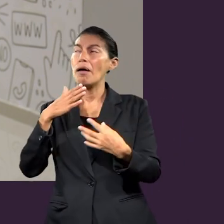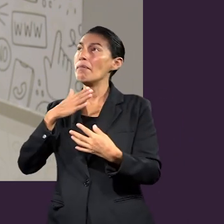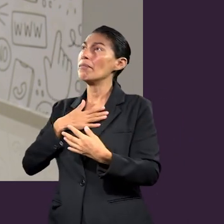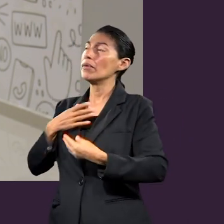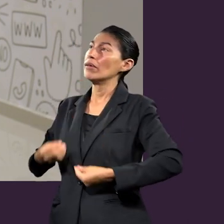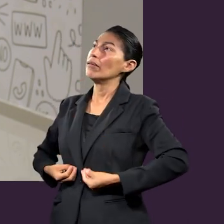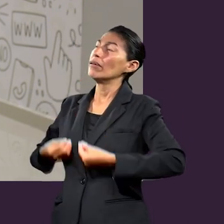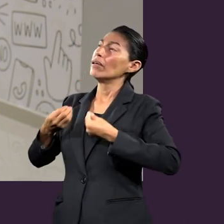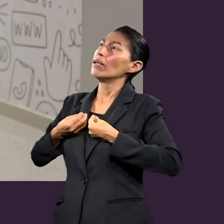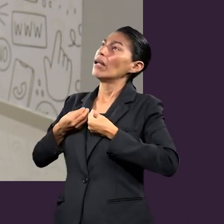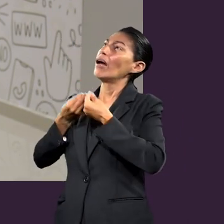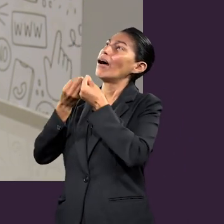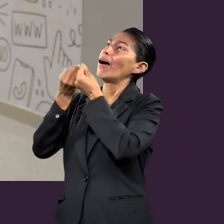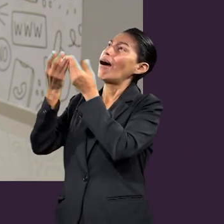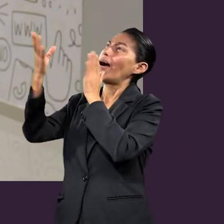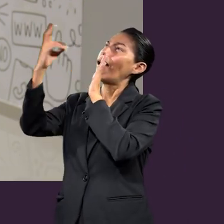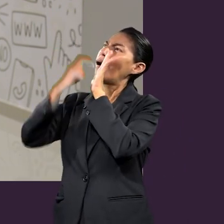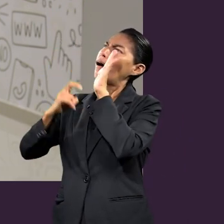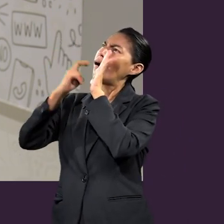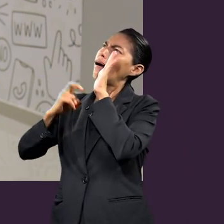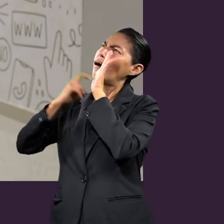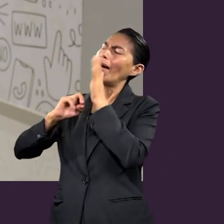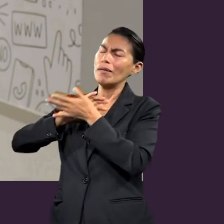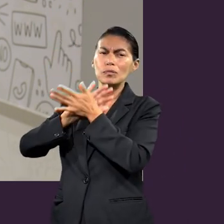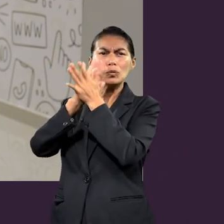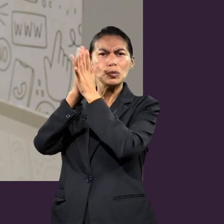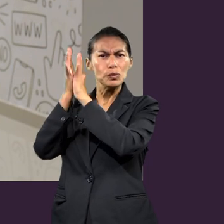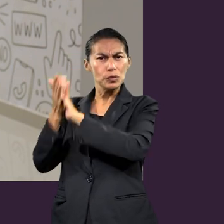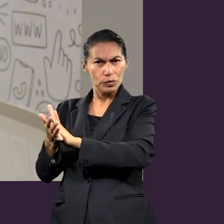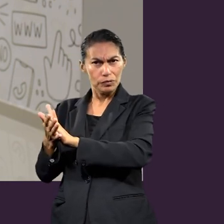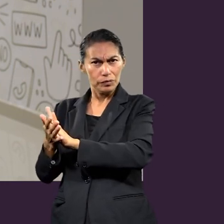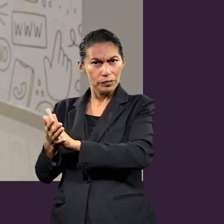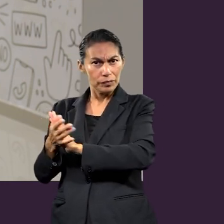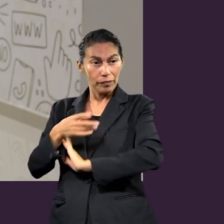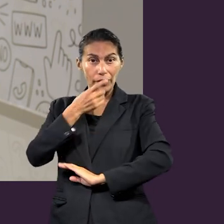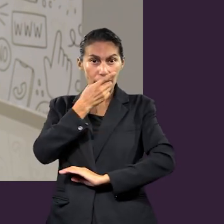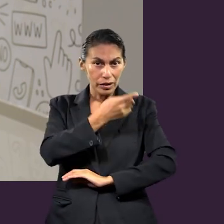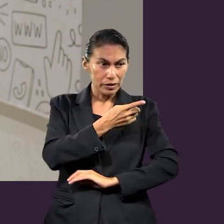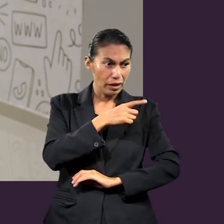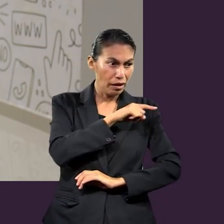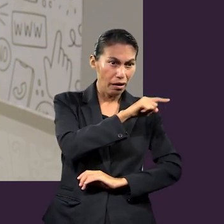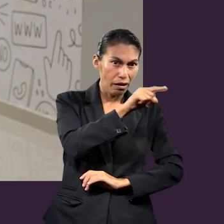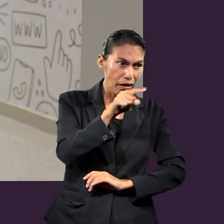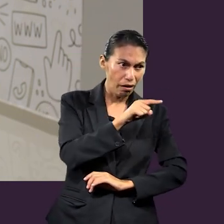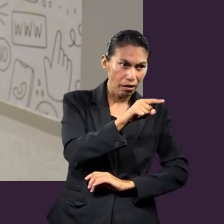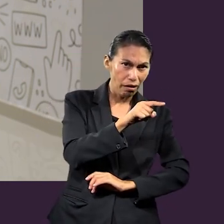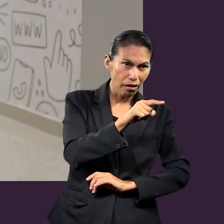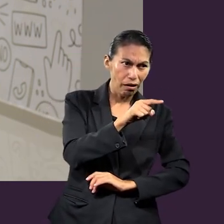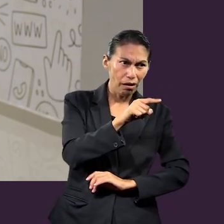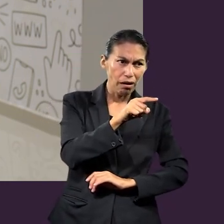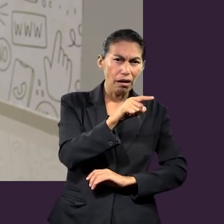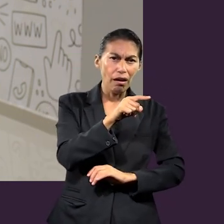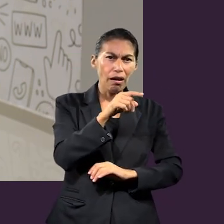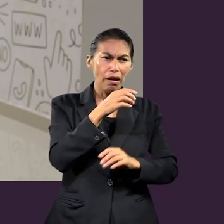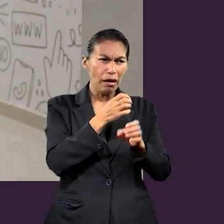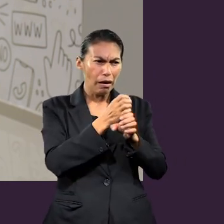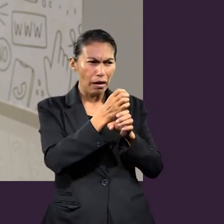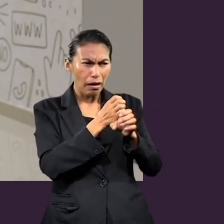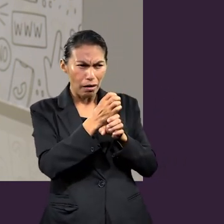vida y que ahora tiene a Cristo en su corazón. Y entonces él dice que debe